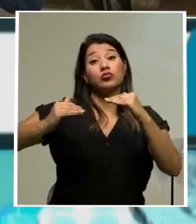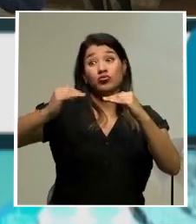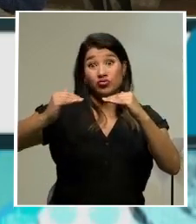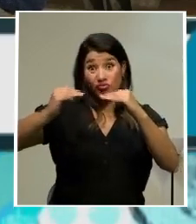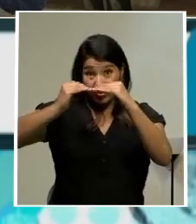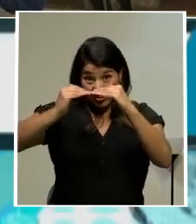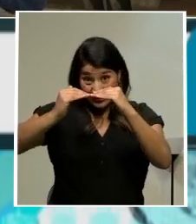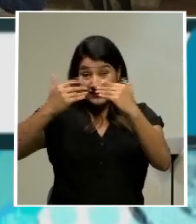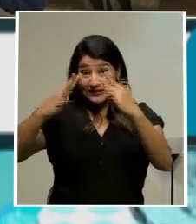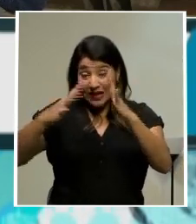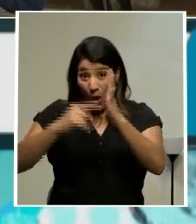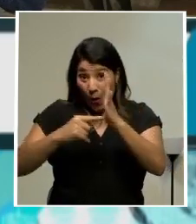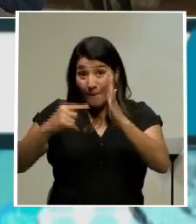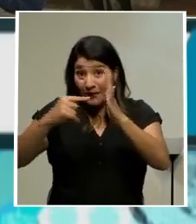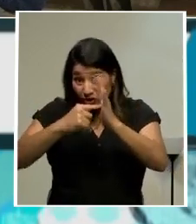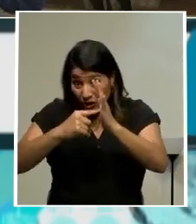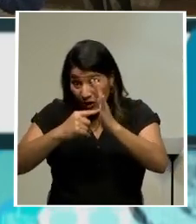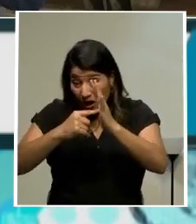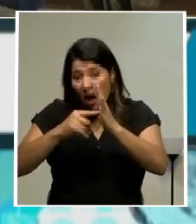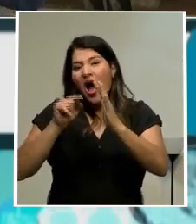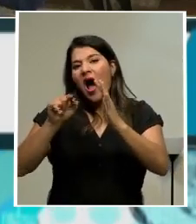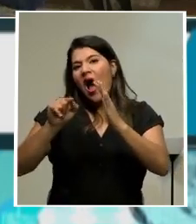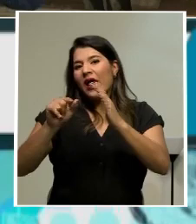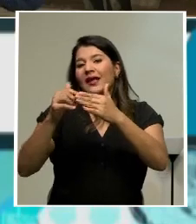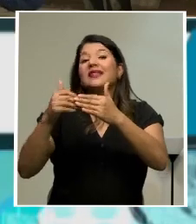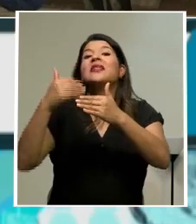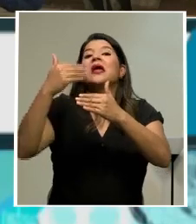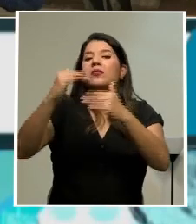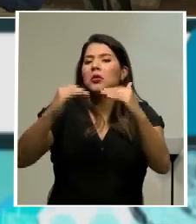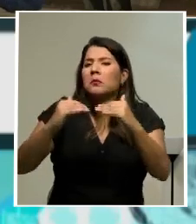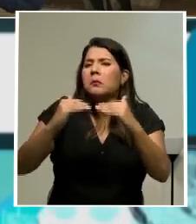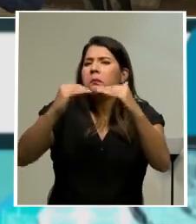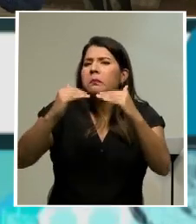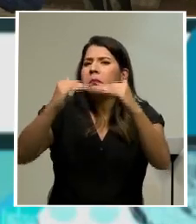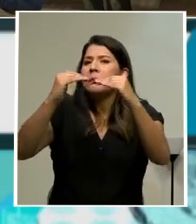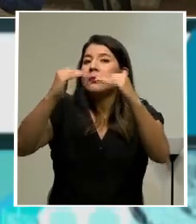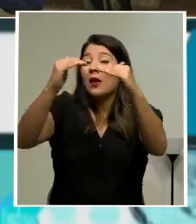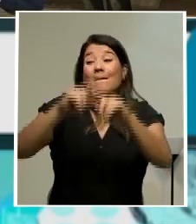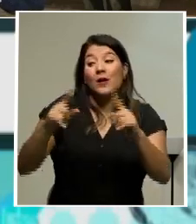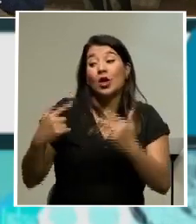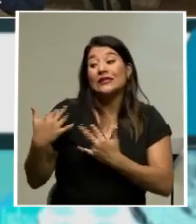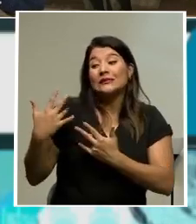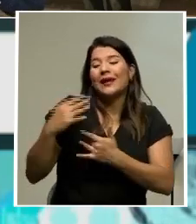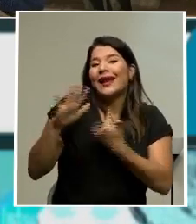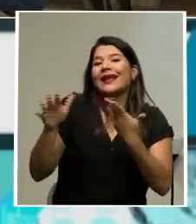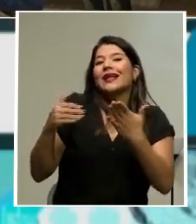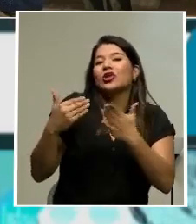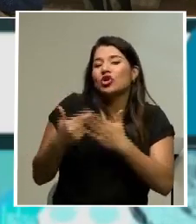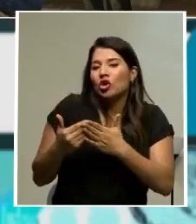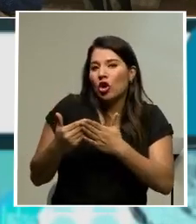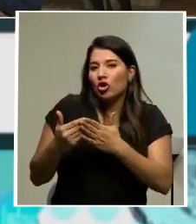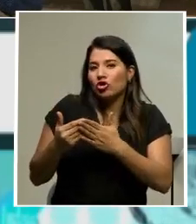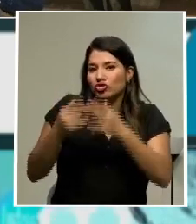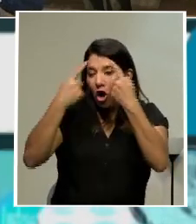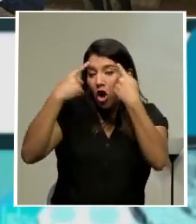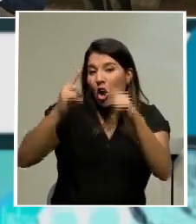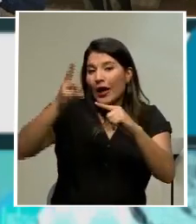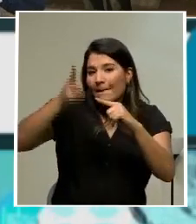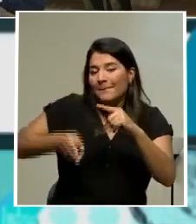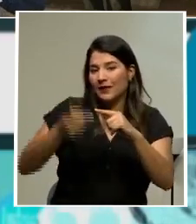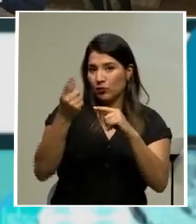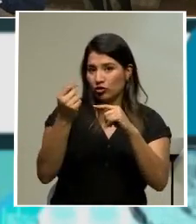tenga que tener un aumento por el costo de vida y demás, pero es muy básicamente eso, esperar el que llegue a ese salario